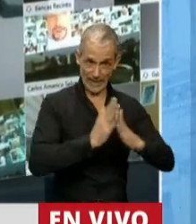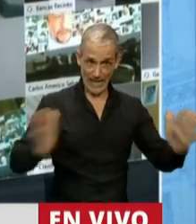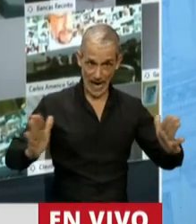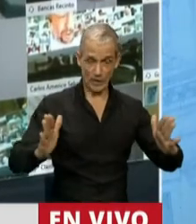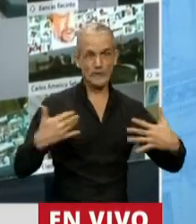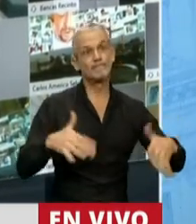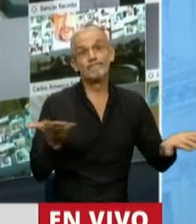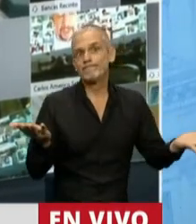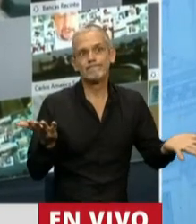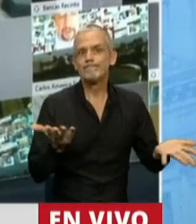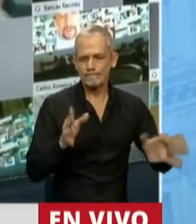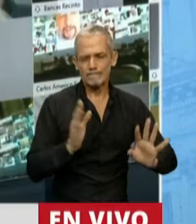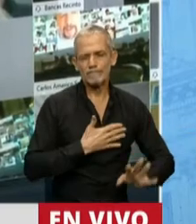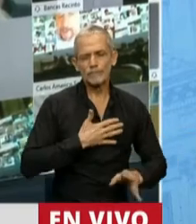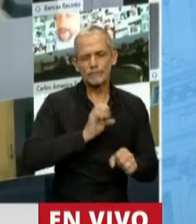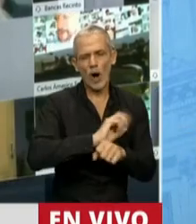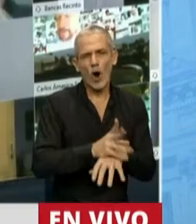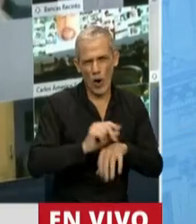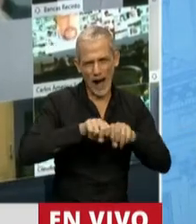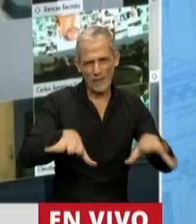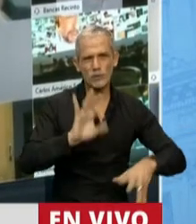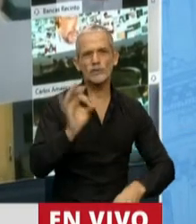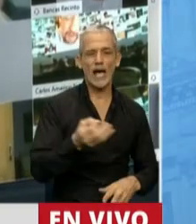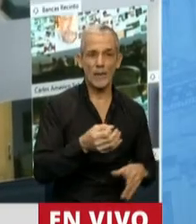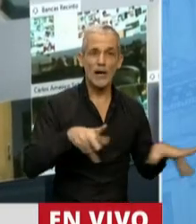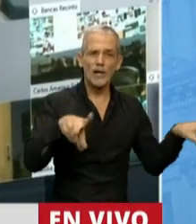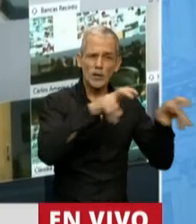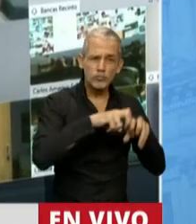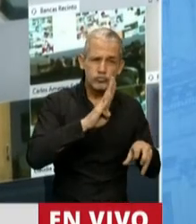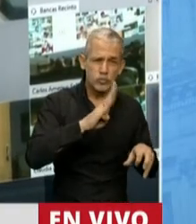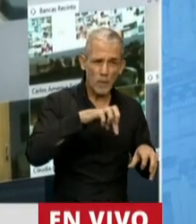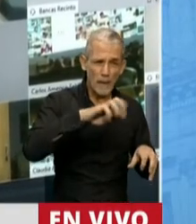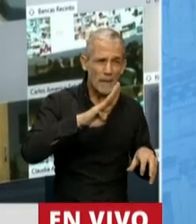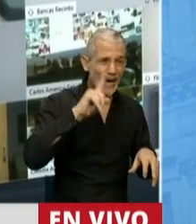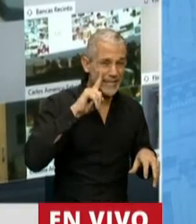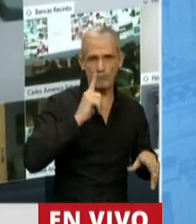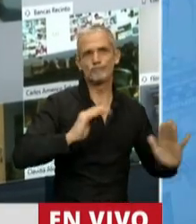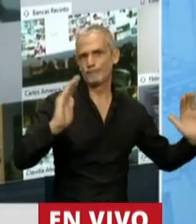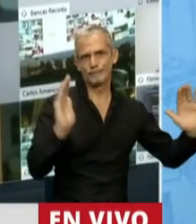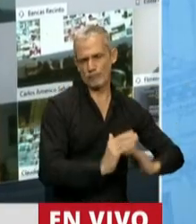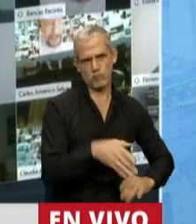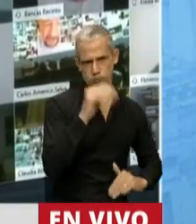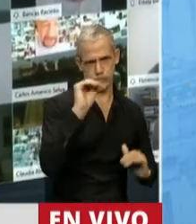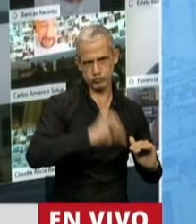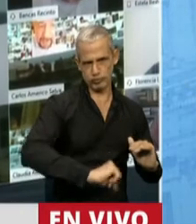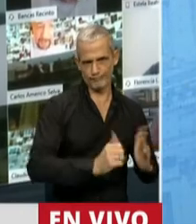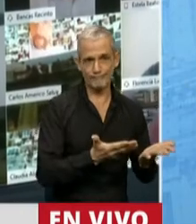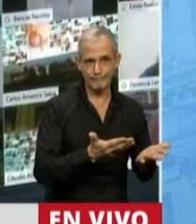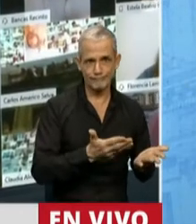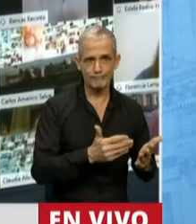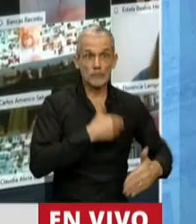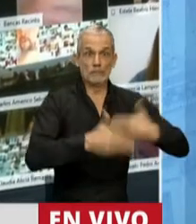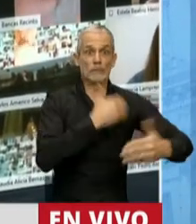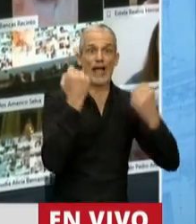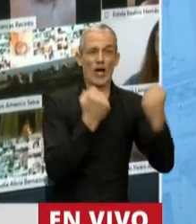lamentablemente, por motivos por la pandemia, el PBI caerá dramáticamente. Nos vimos impedidos a desarrollar